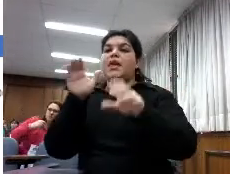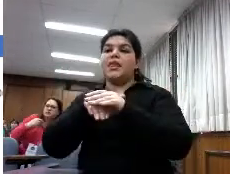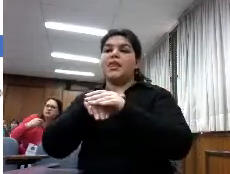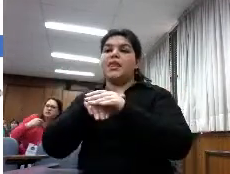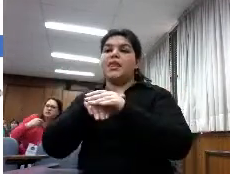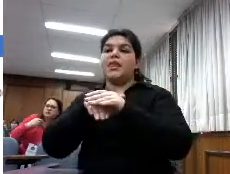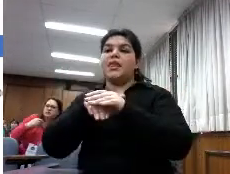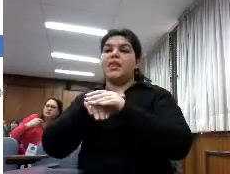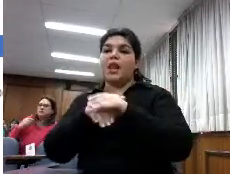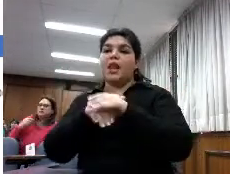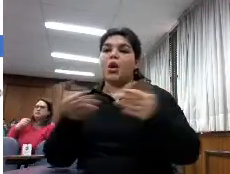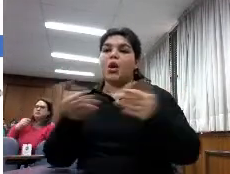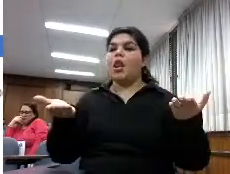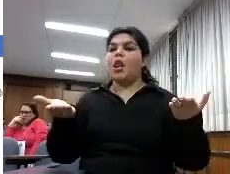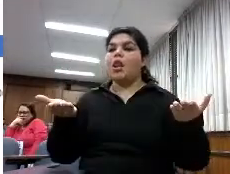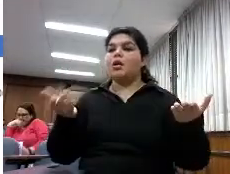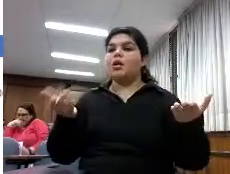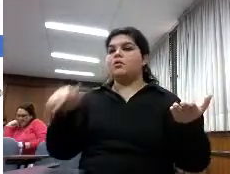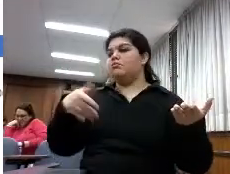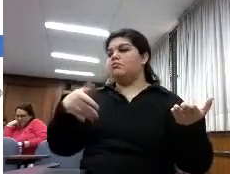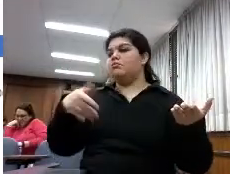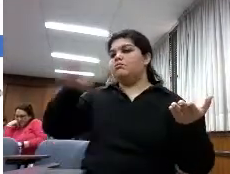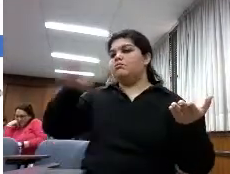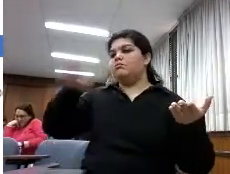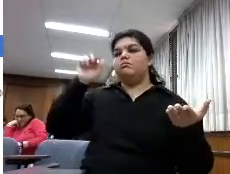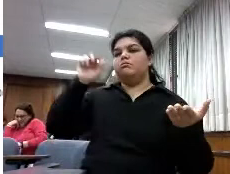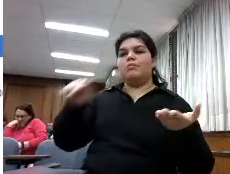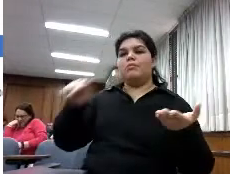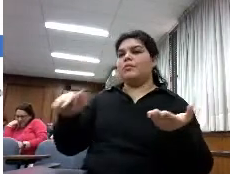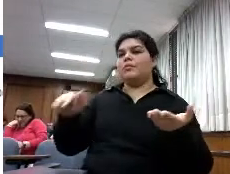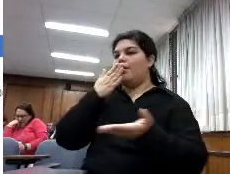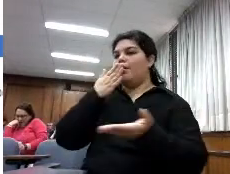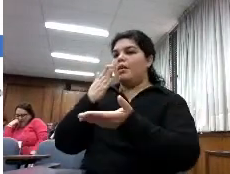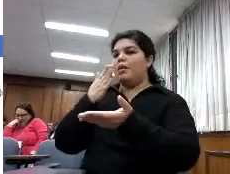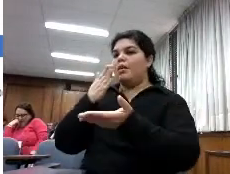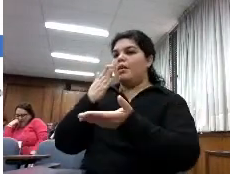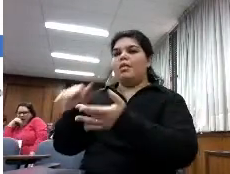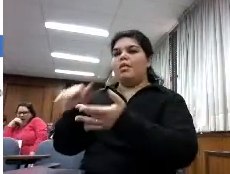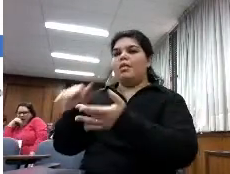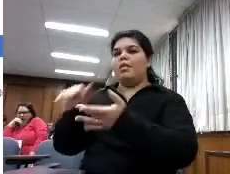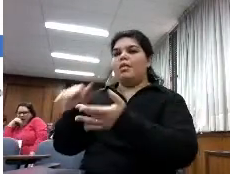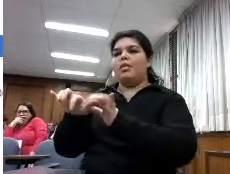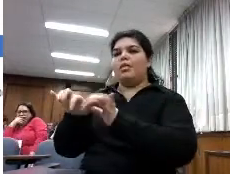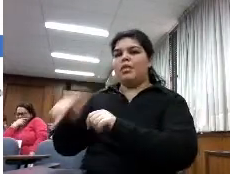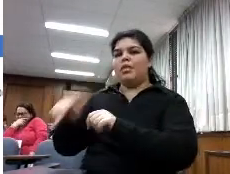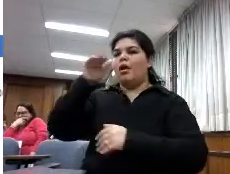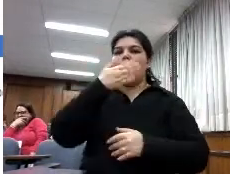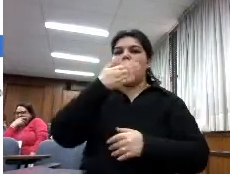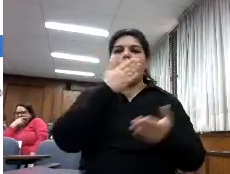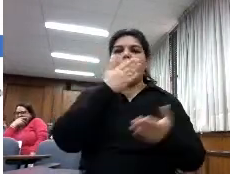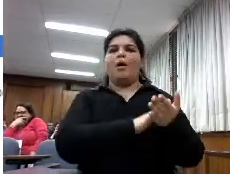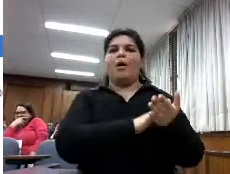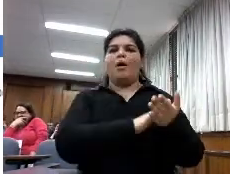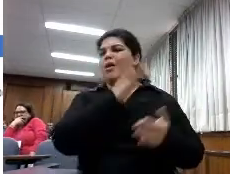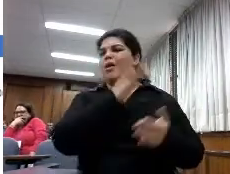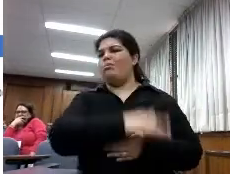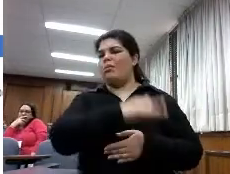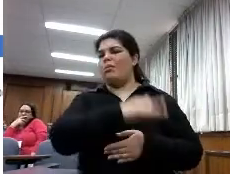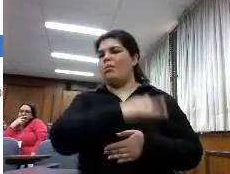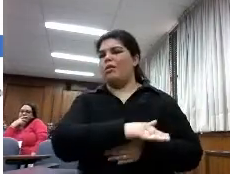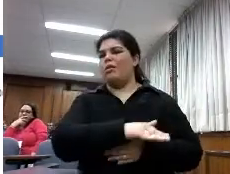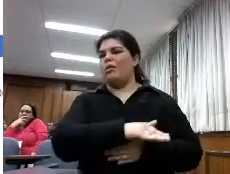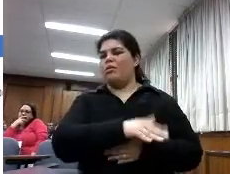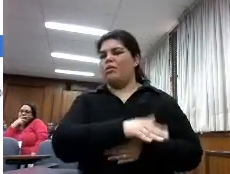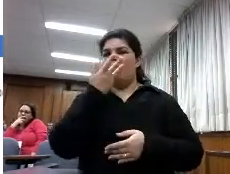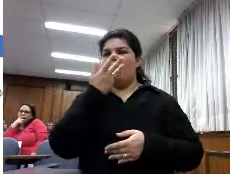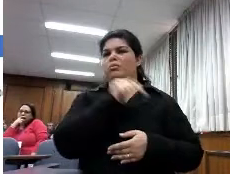que elegiría la versión digital sobre la versión en papel aunque luego muchos de ellos dicen que le gusta leer más en papel que en